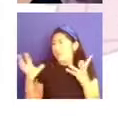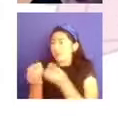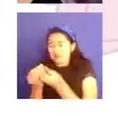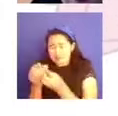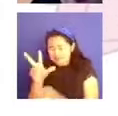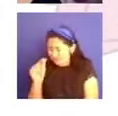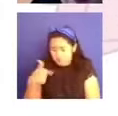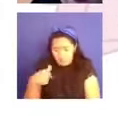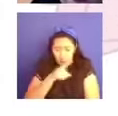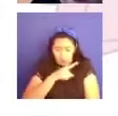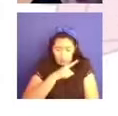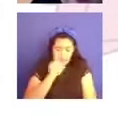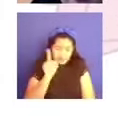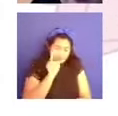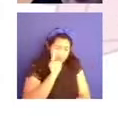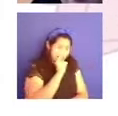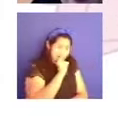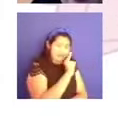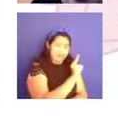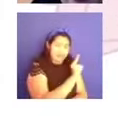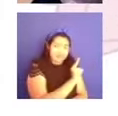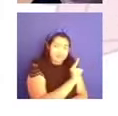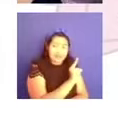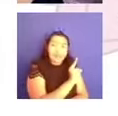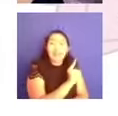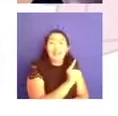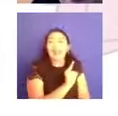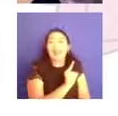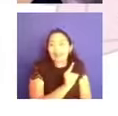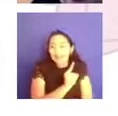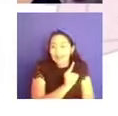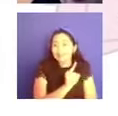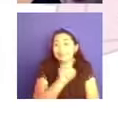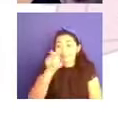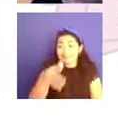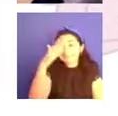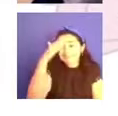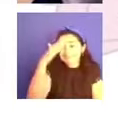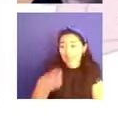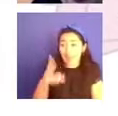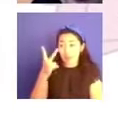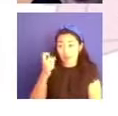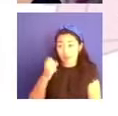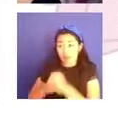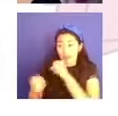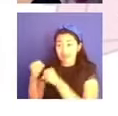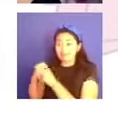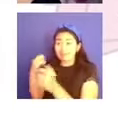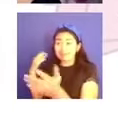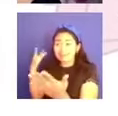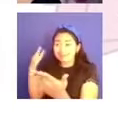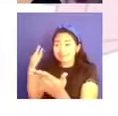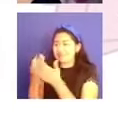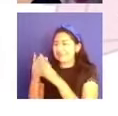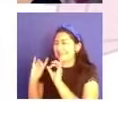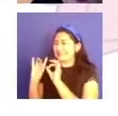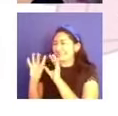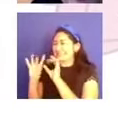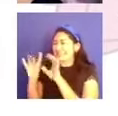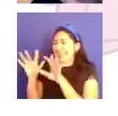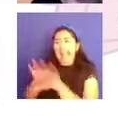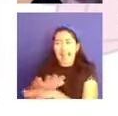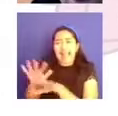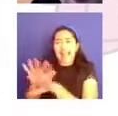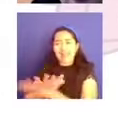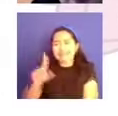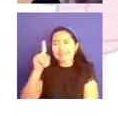Los últimos dos años nos han presentado situaciones de dolor y de cambios, de confrontaciones. El